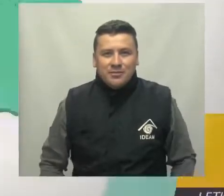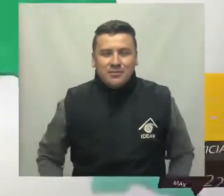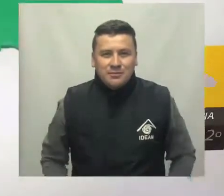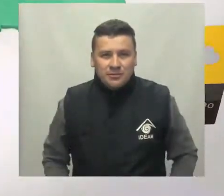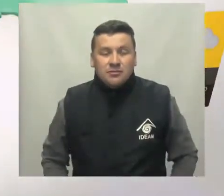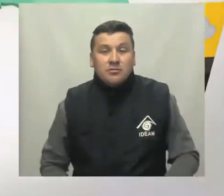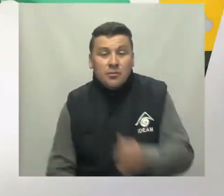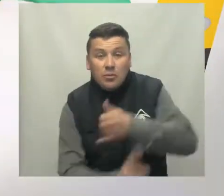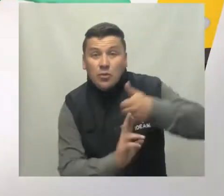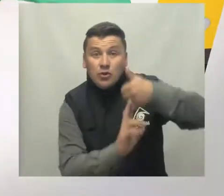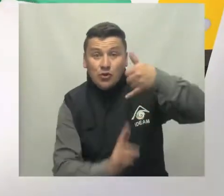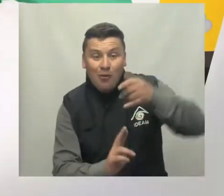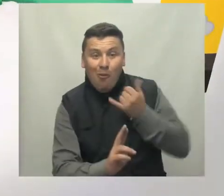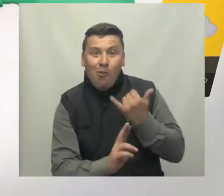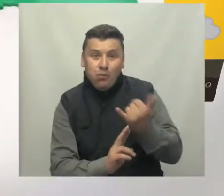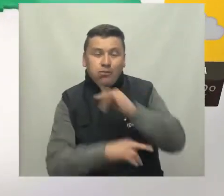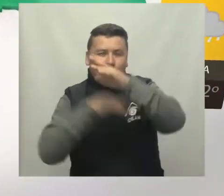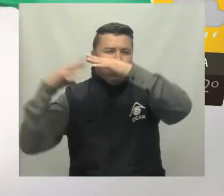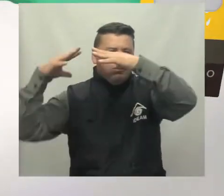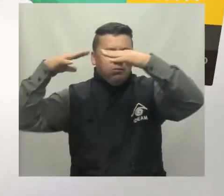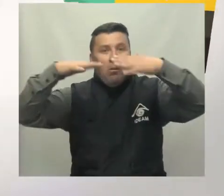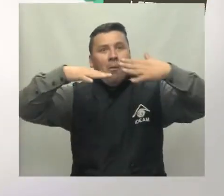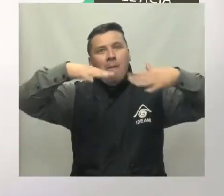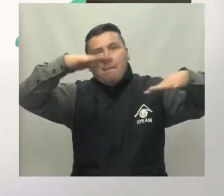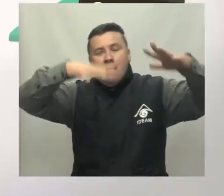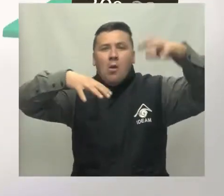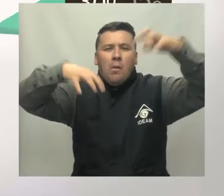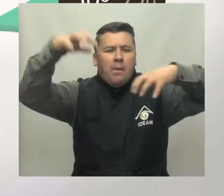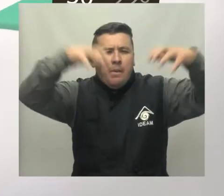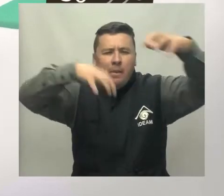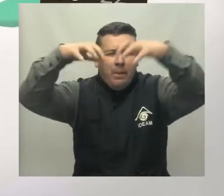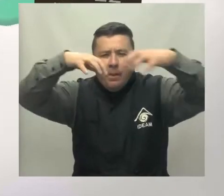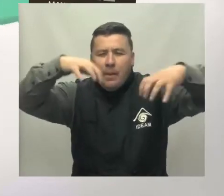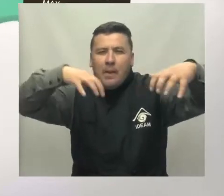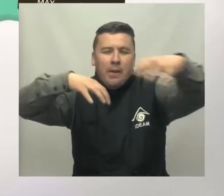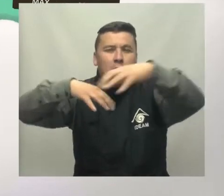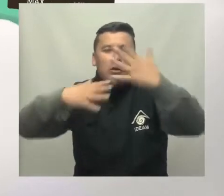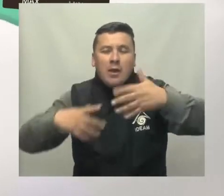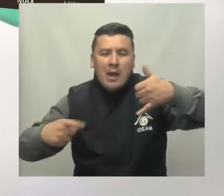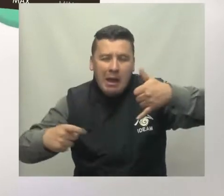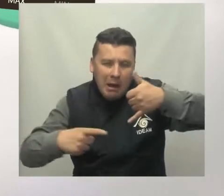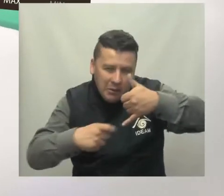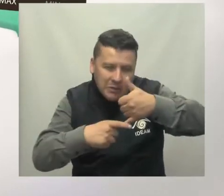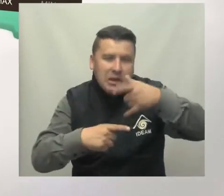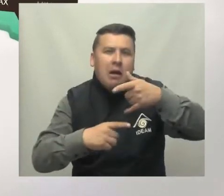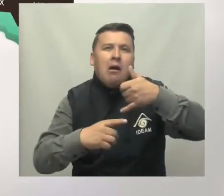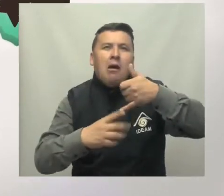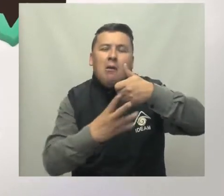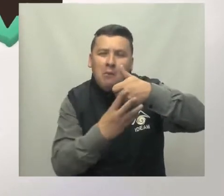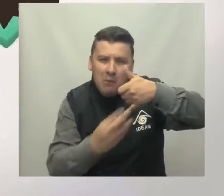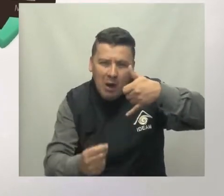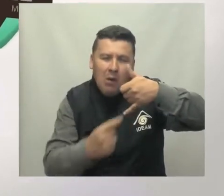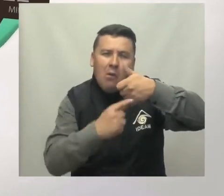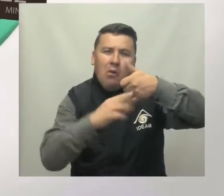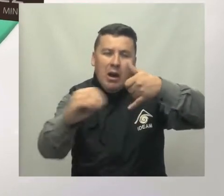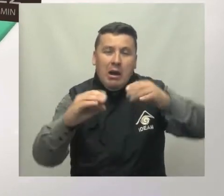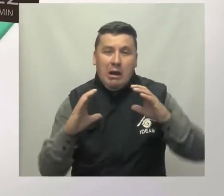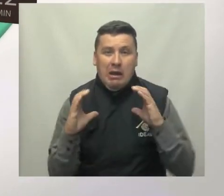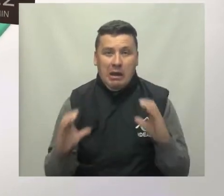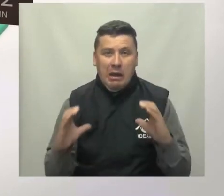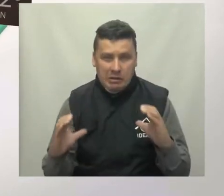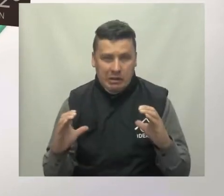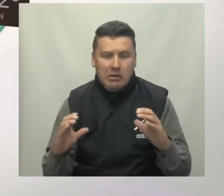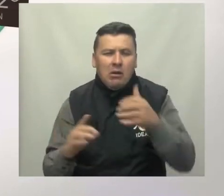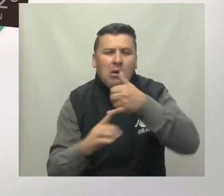Hacia el sur del territorio la nubosidad será variable con lluvias en amplios sectores del Amazonas Baupés, Guainía, Caquetá